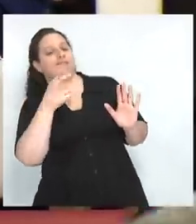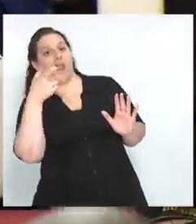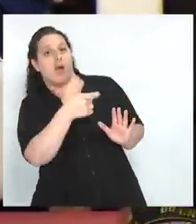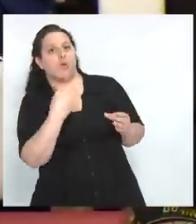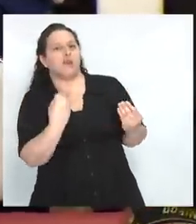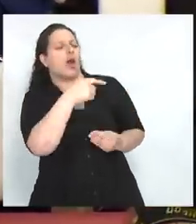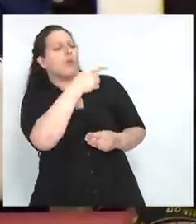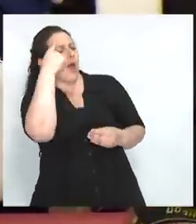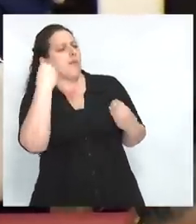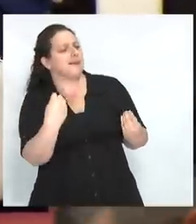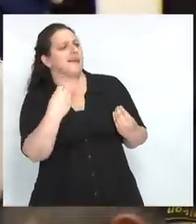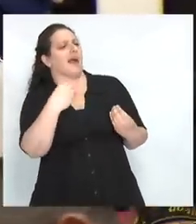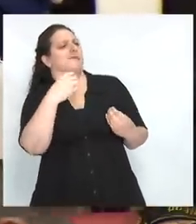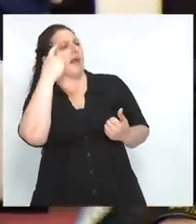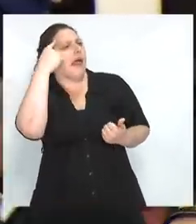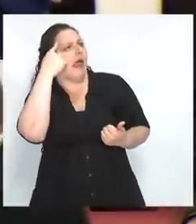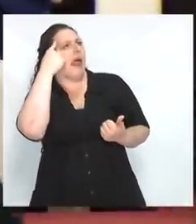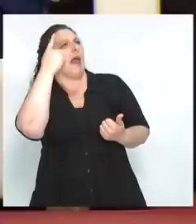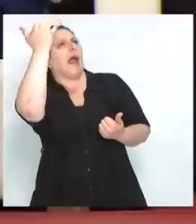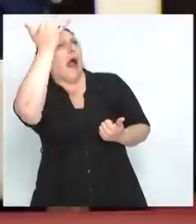existir y por Dios? Y le contesto.